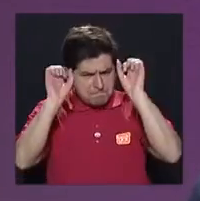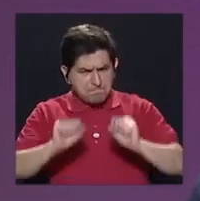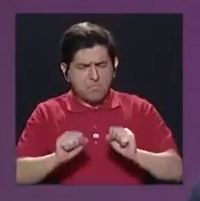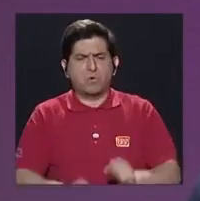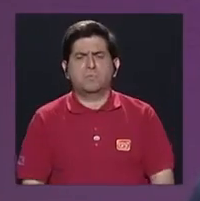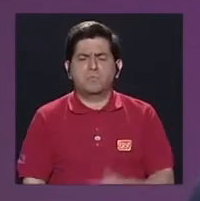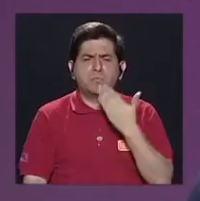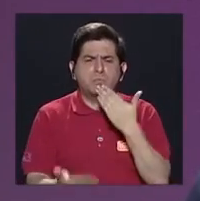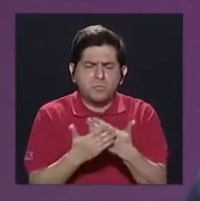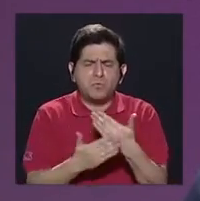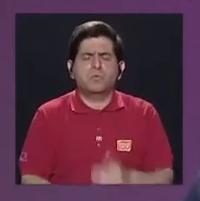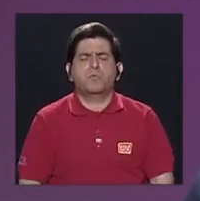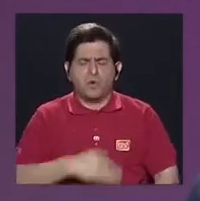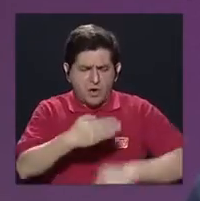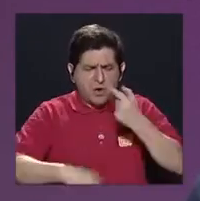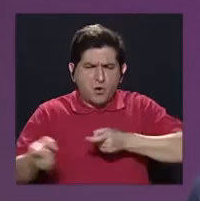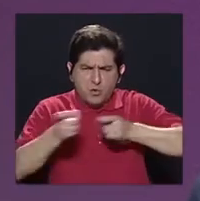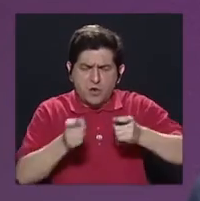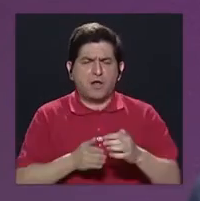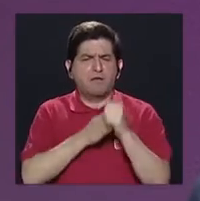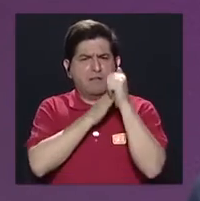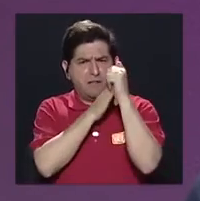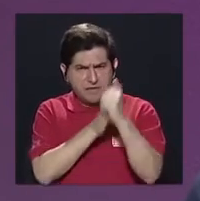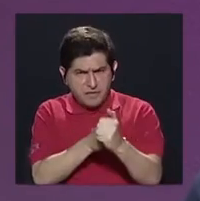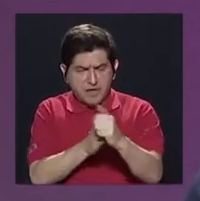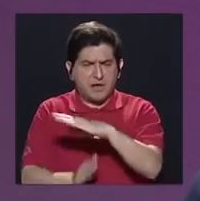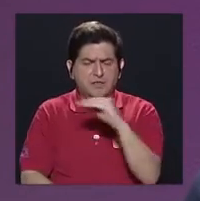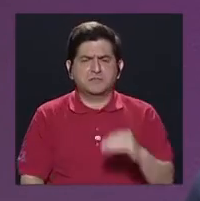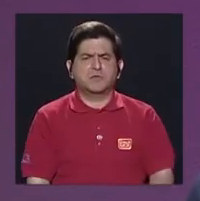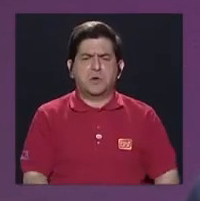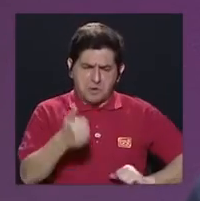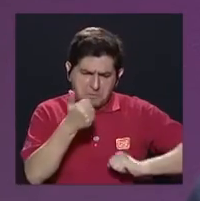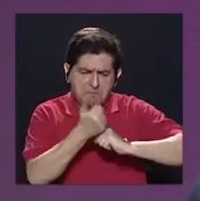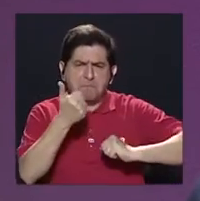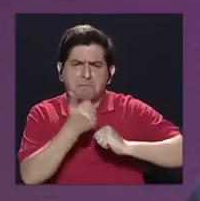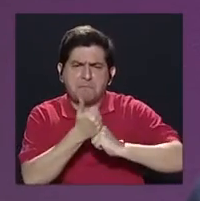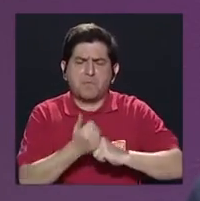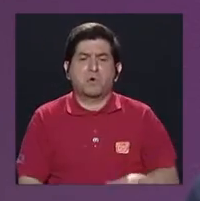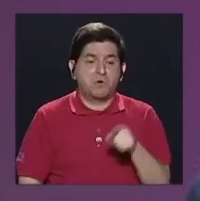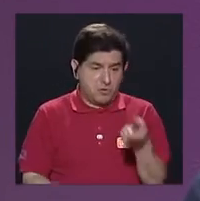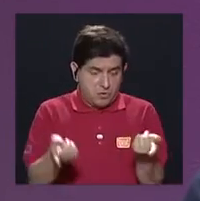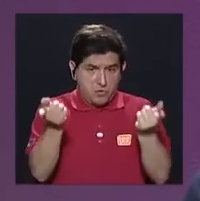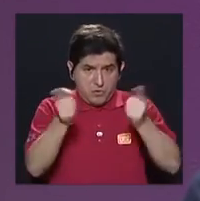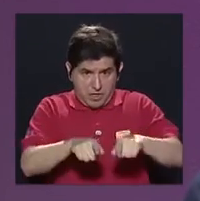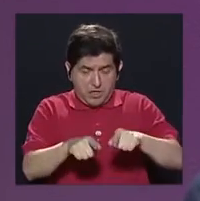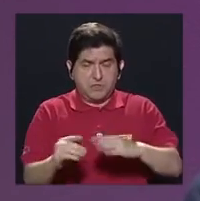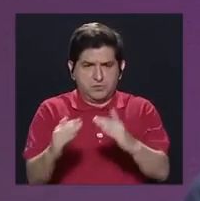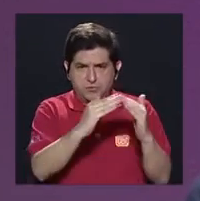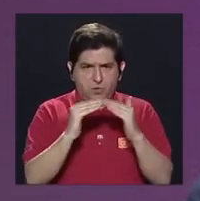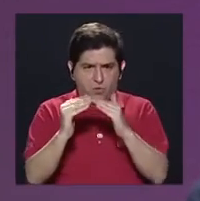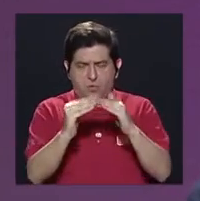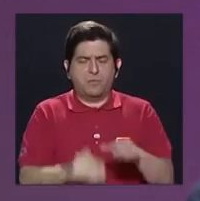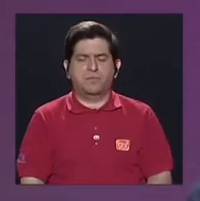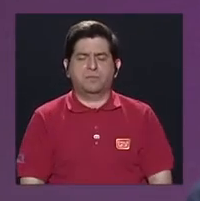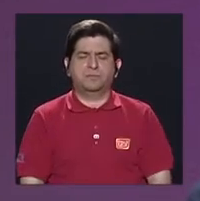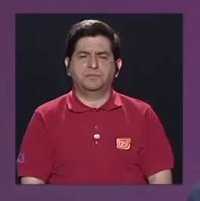llegar a ser una muy buena administración, con todo el liderazgo y con todo el apoyo de la comunidad de Oriamundo.